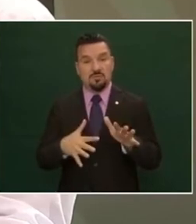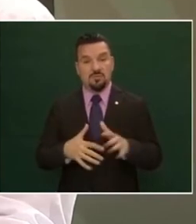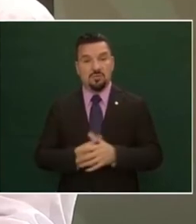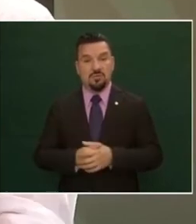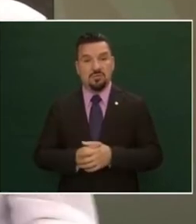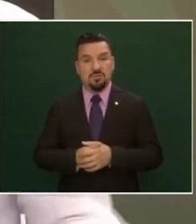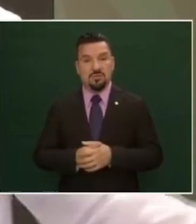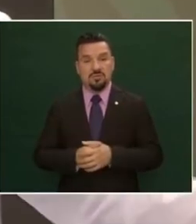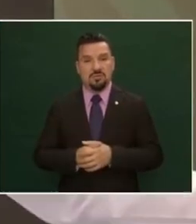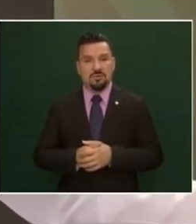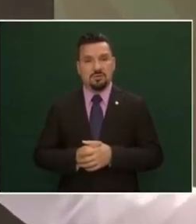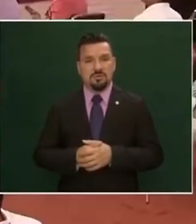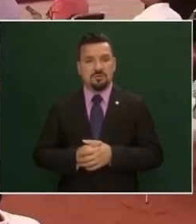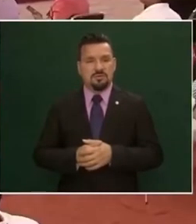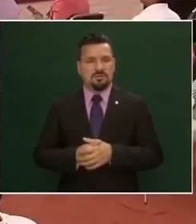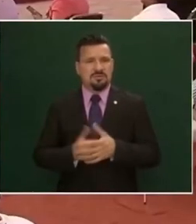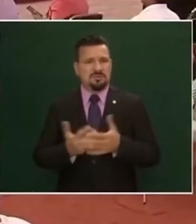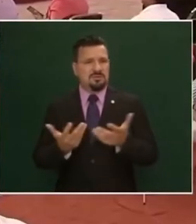claro